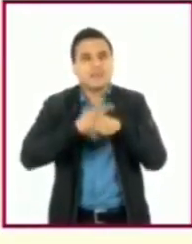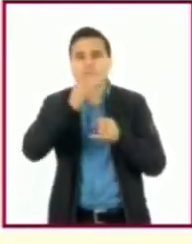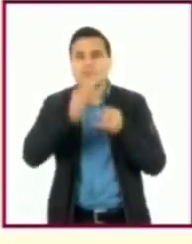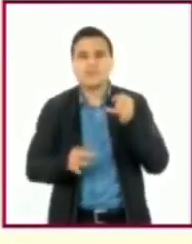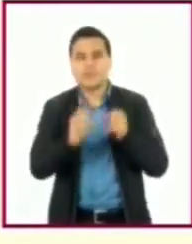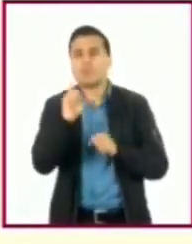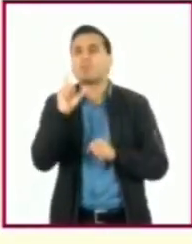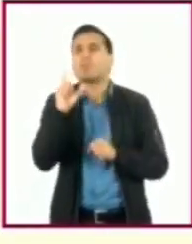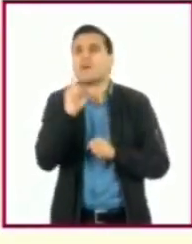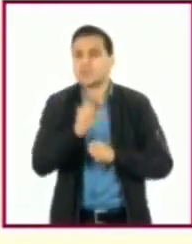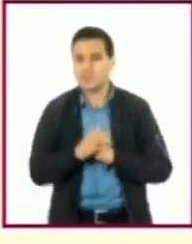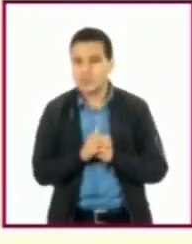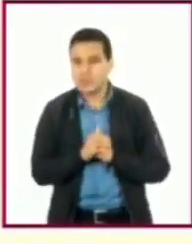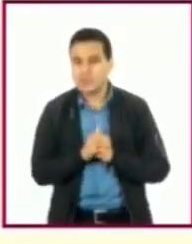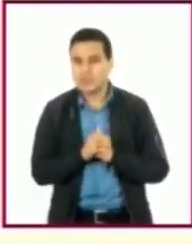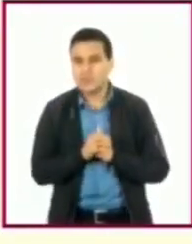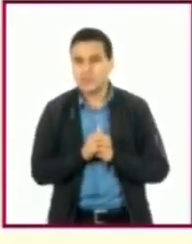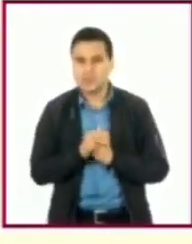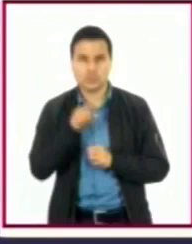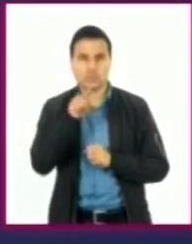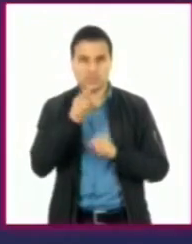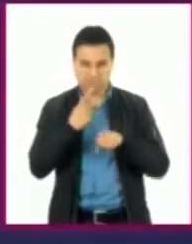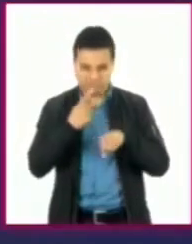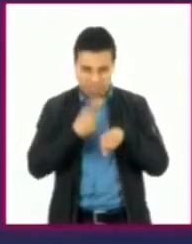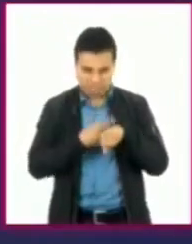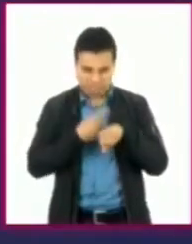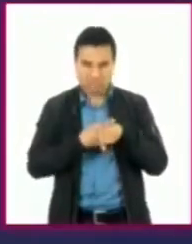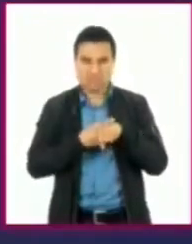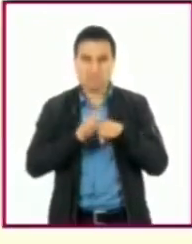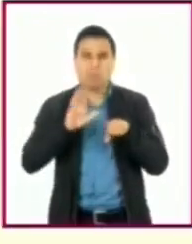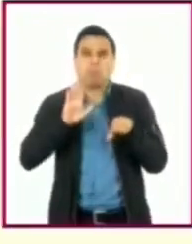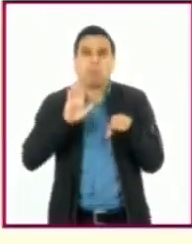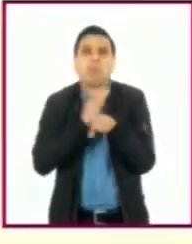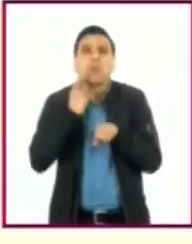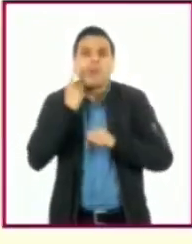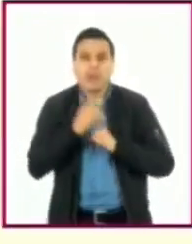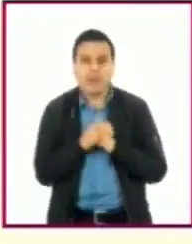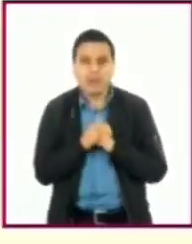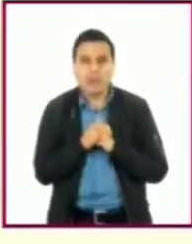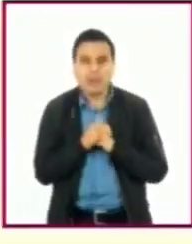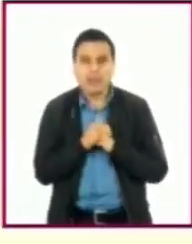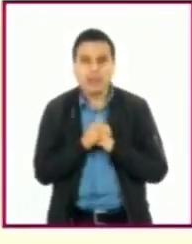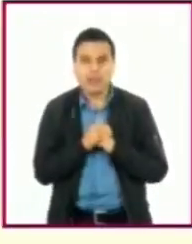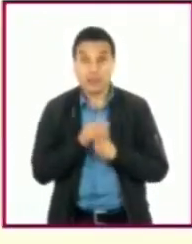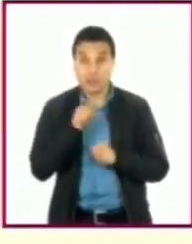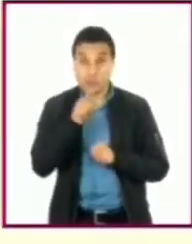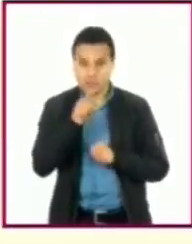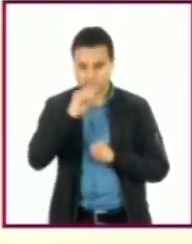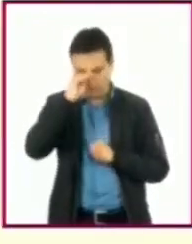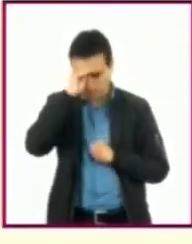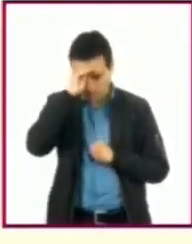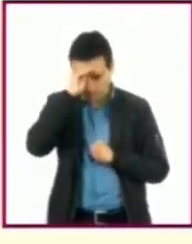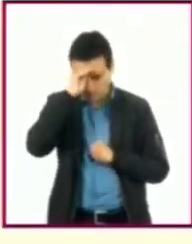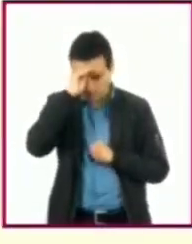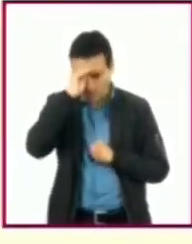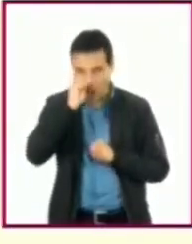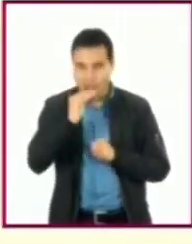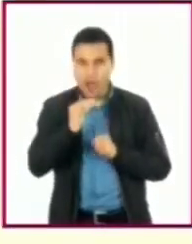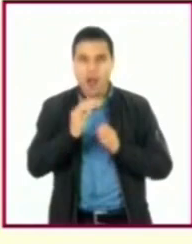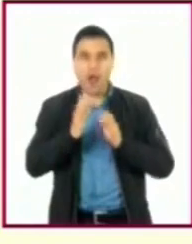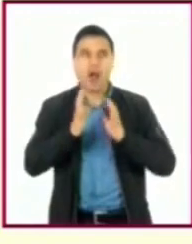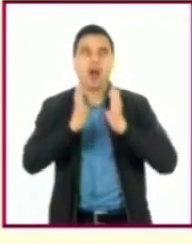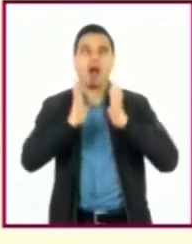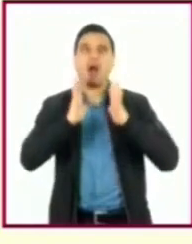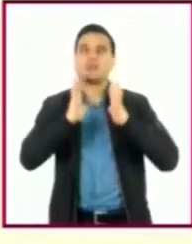¿Qué fue lo que provocó que te enfermaras? A lo mejor si descubro qué pasó, puedo evitar enfermarme en un